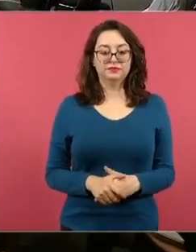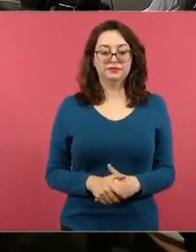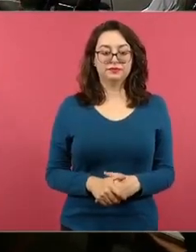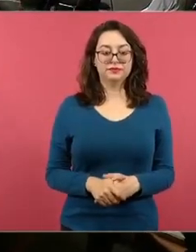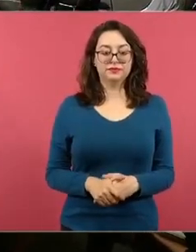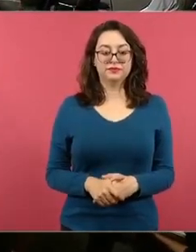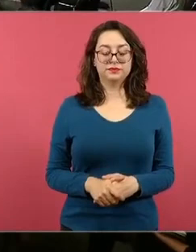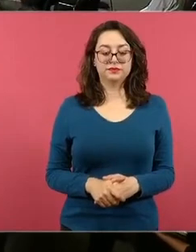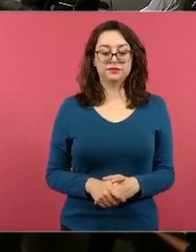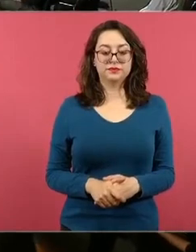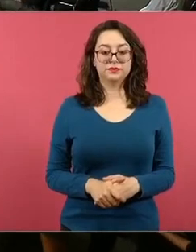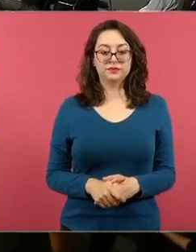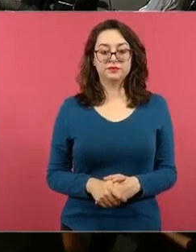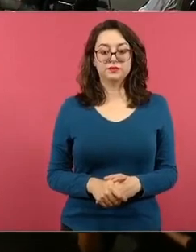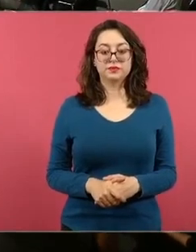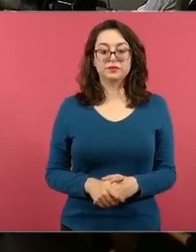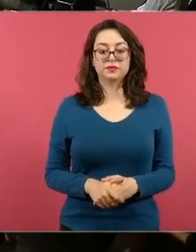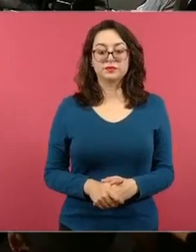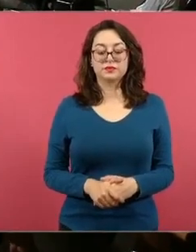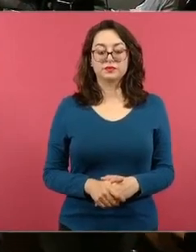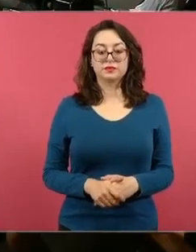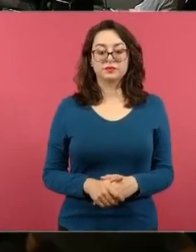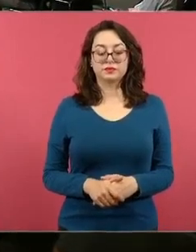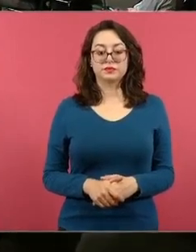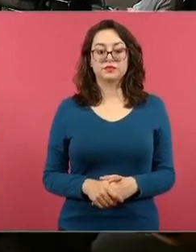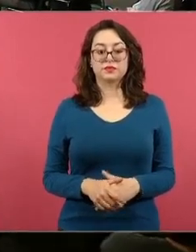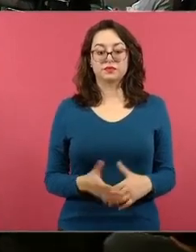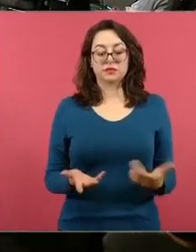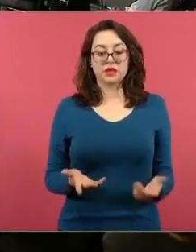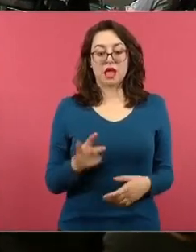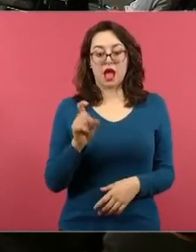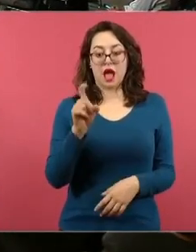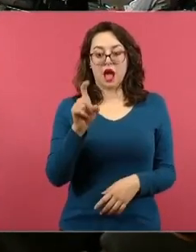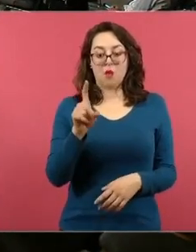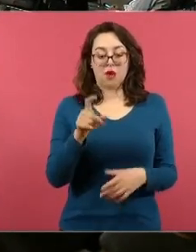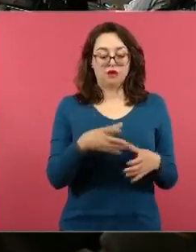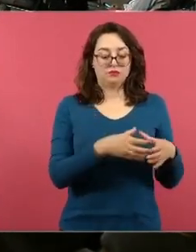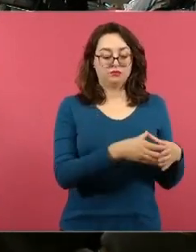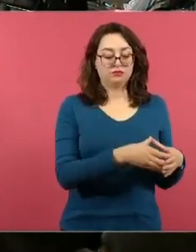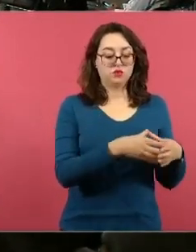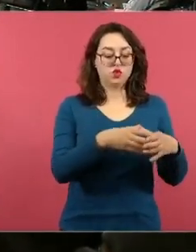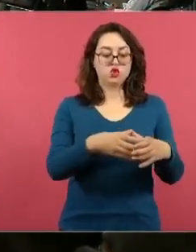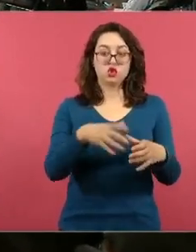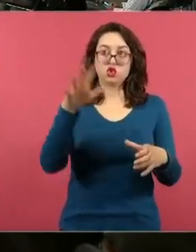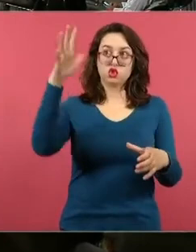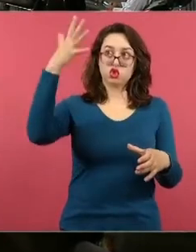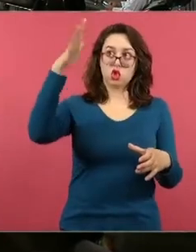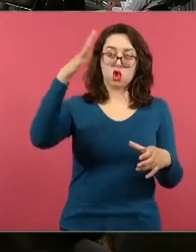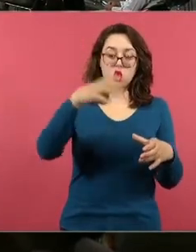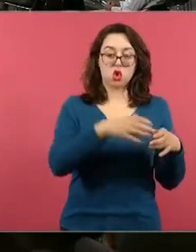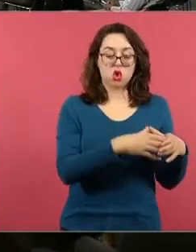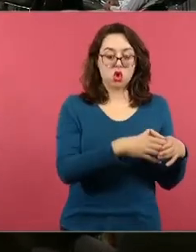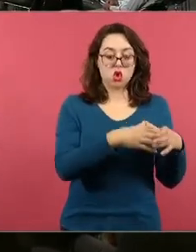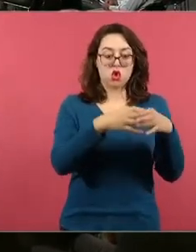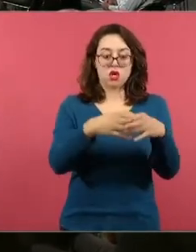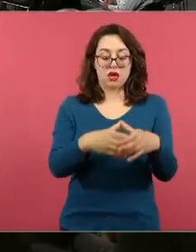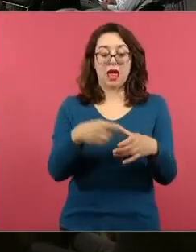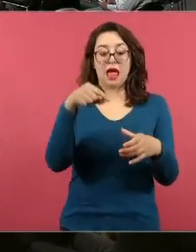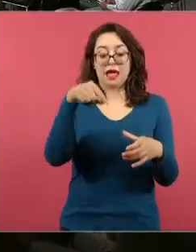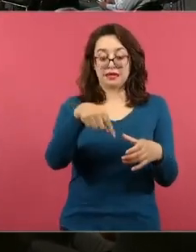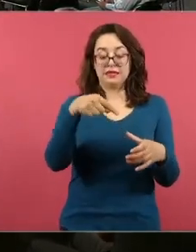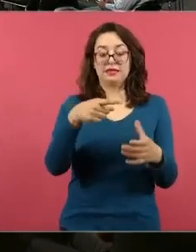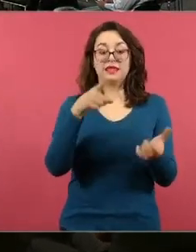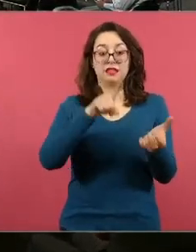a exponer el agua ante los rayos del sol. En este experimento tenemos química,